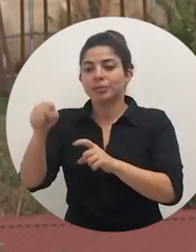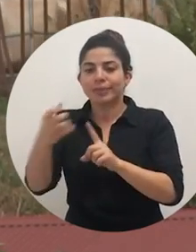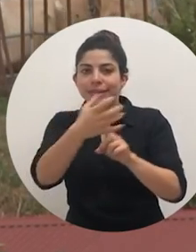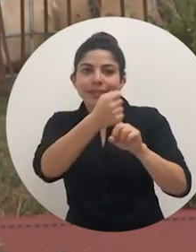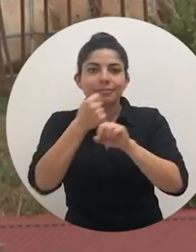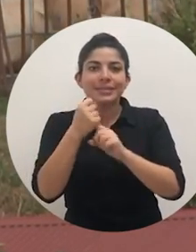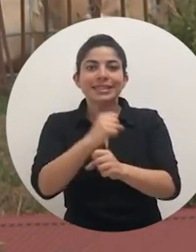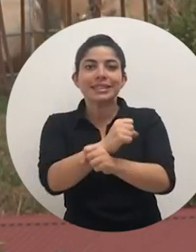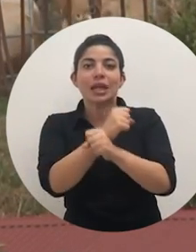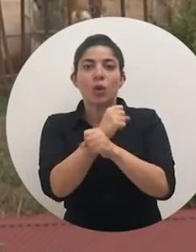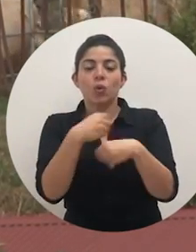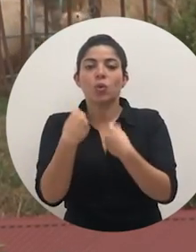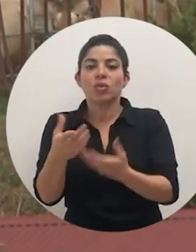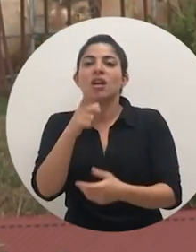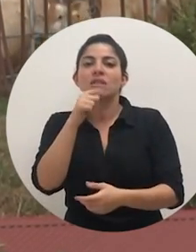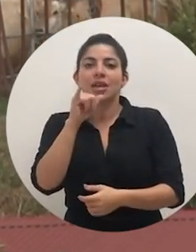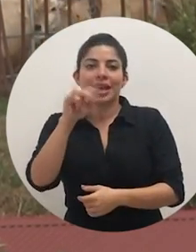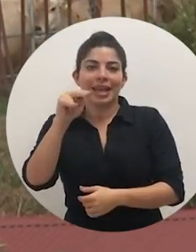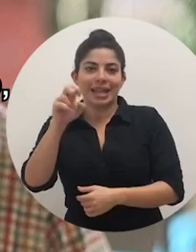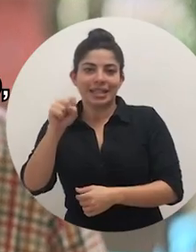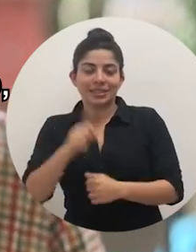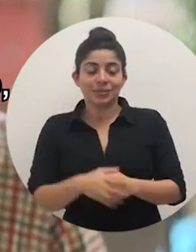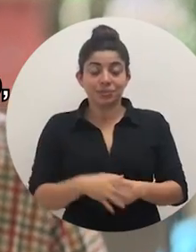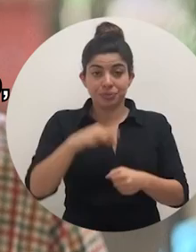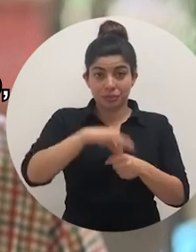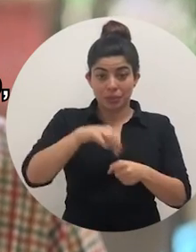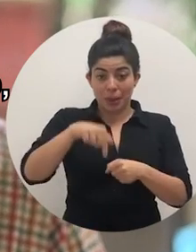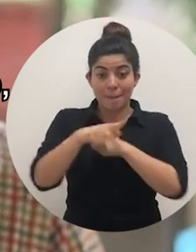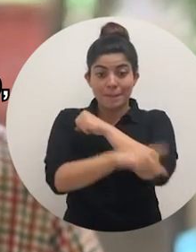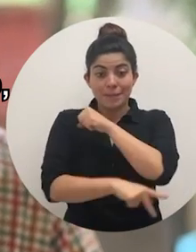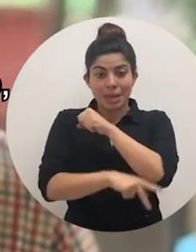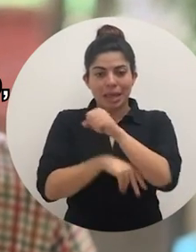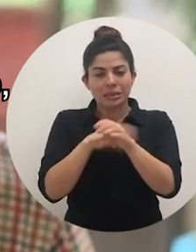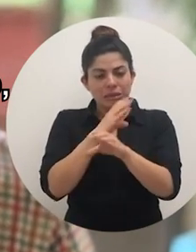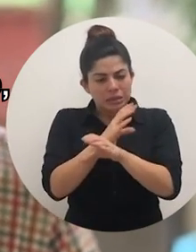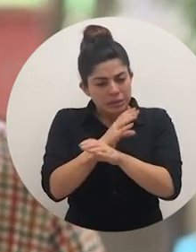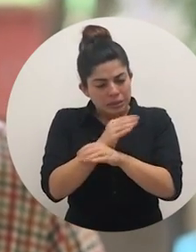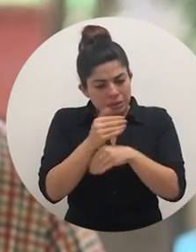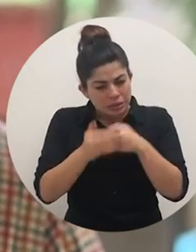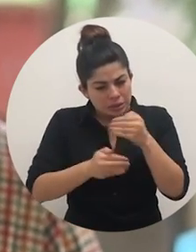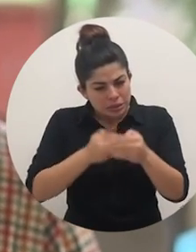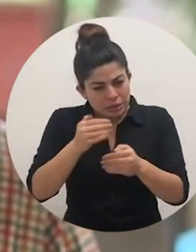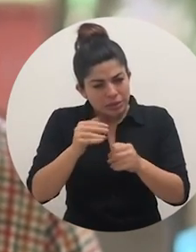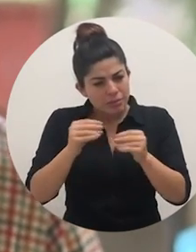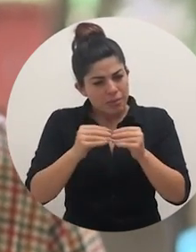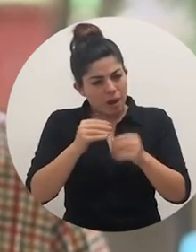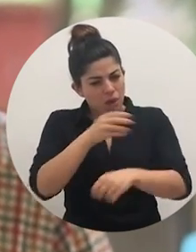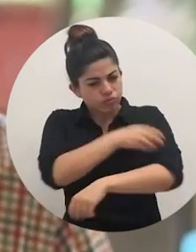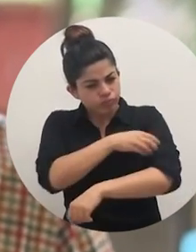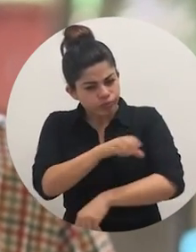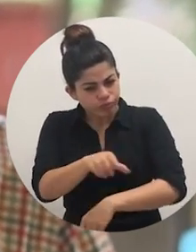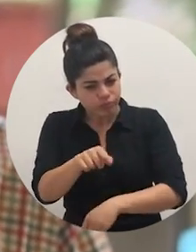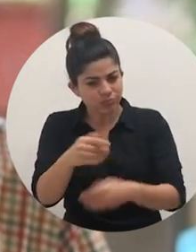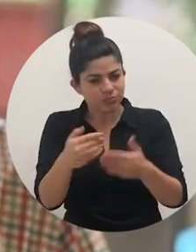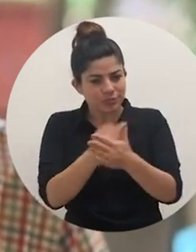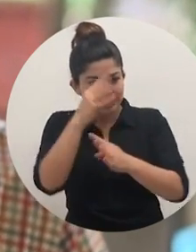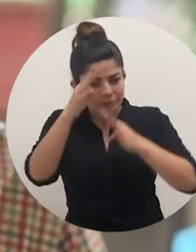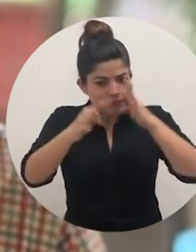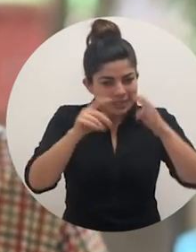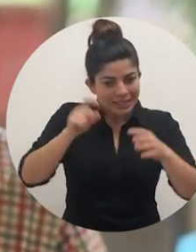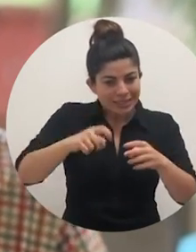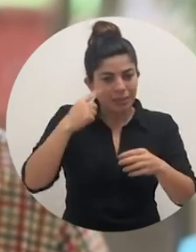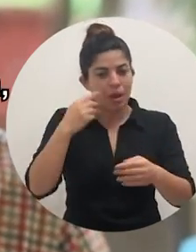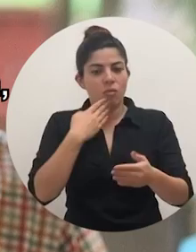agropecuarios del INSS. La agricultura de este país se conserve, que se fortalezca y que haga la